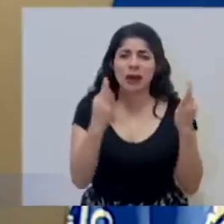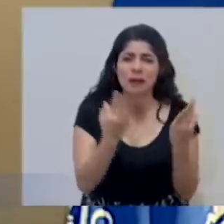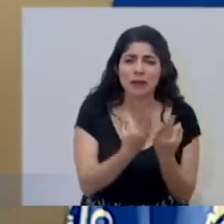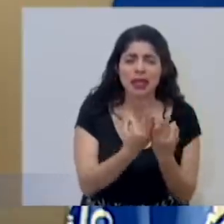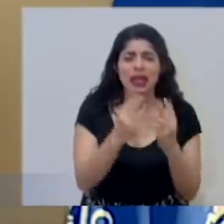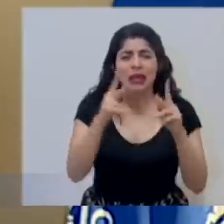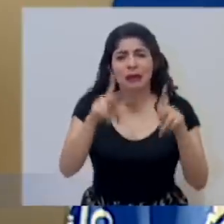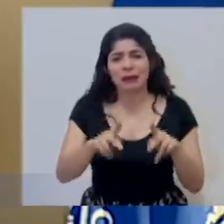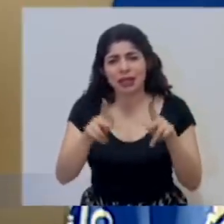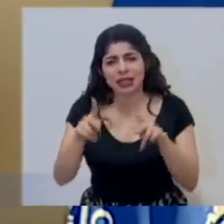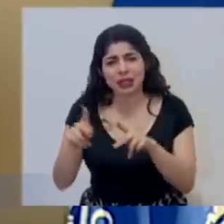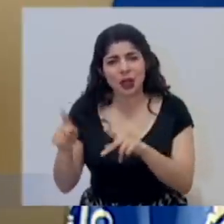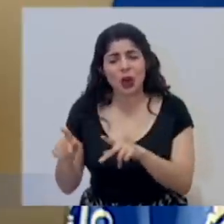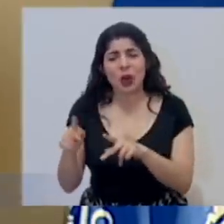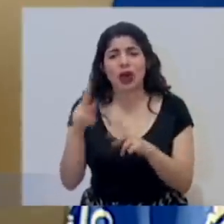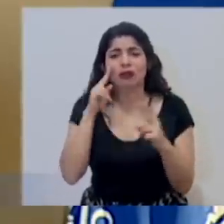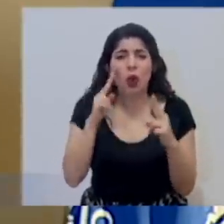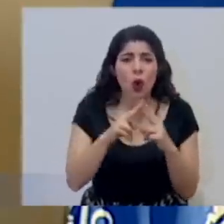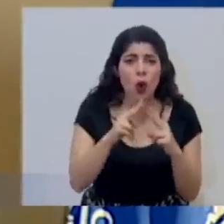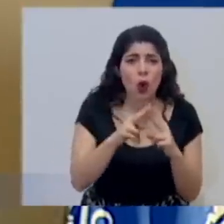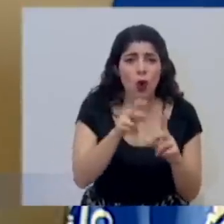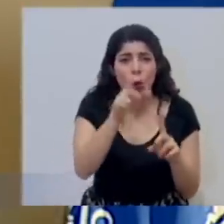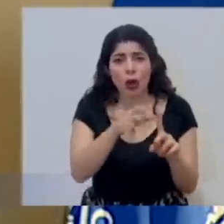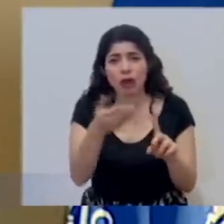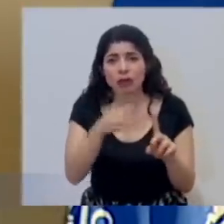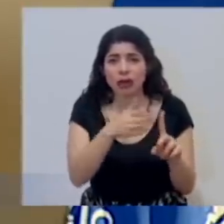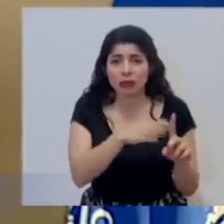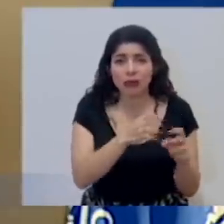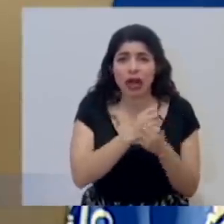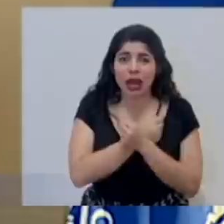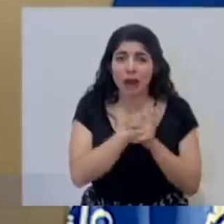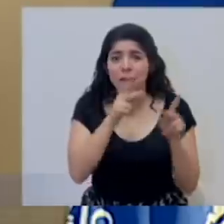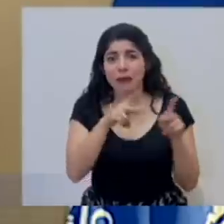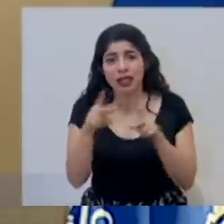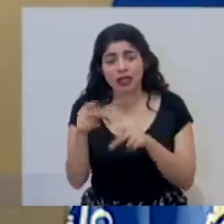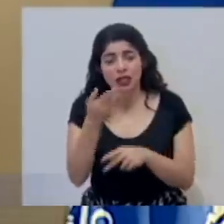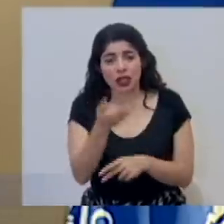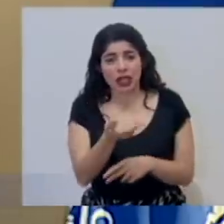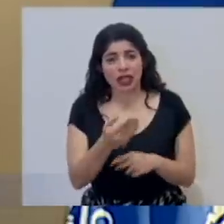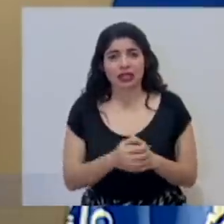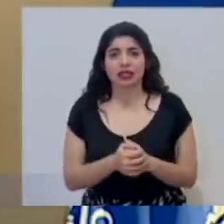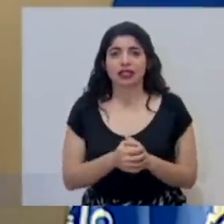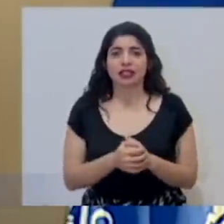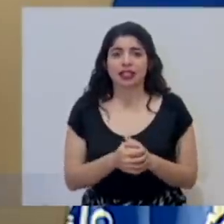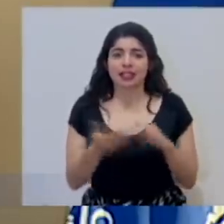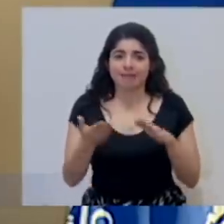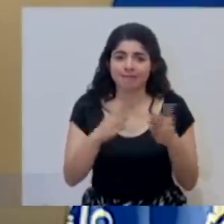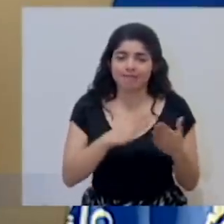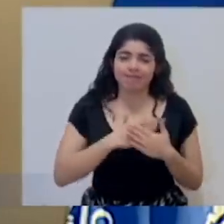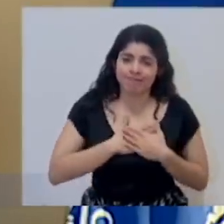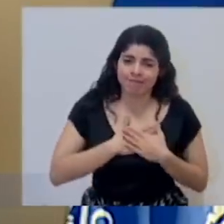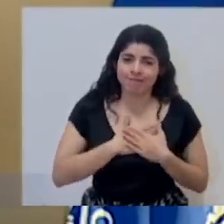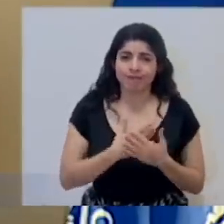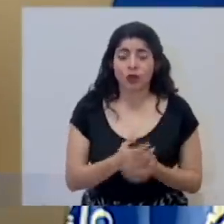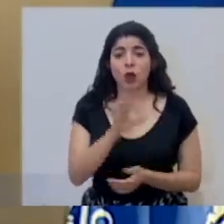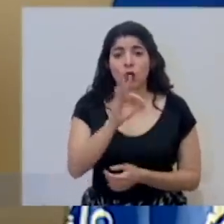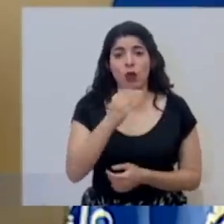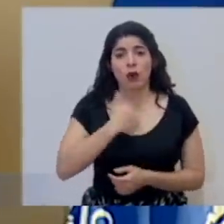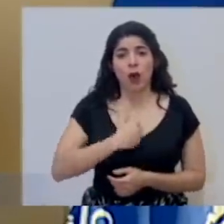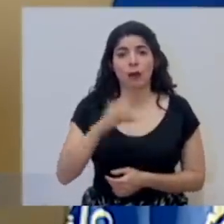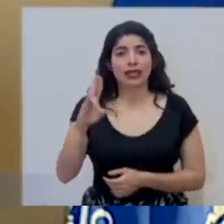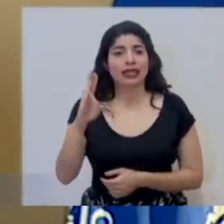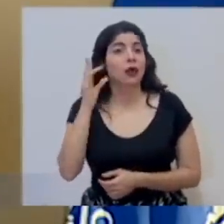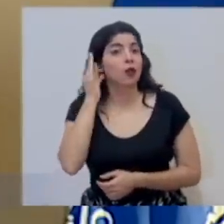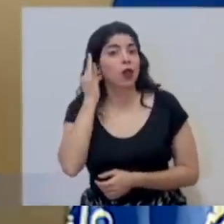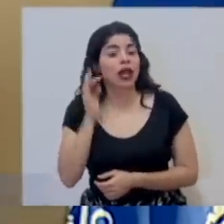familiares, a todas las personas allegadas o conocidas, queridos de estas personas que han fallecido. Son